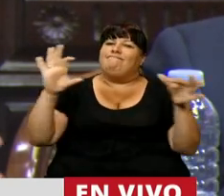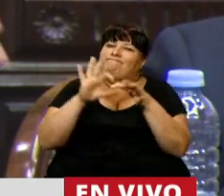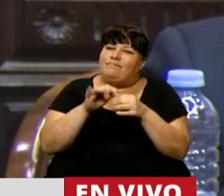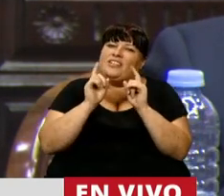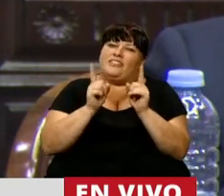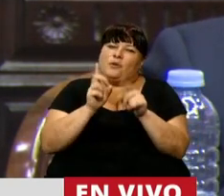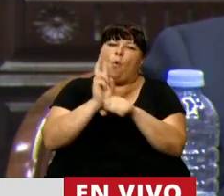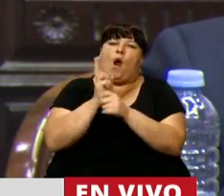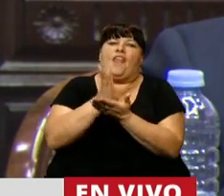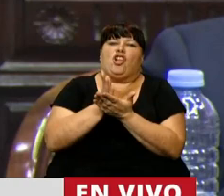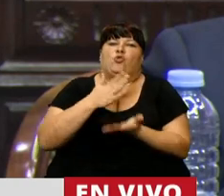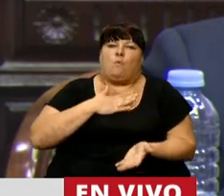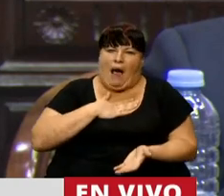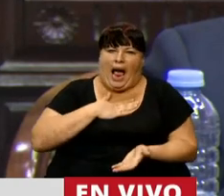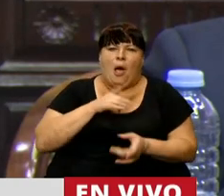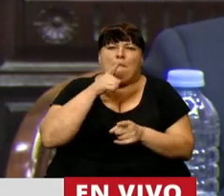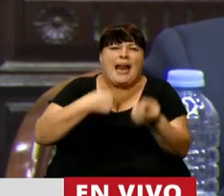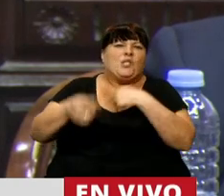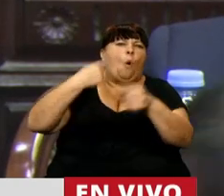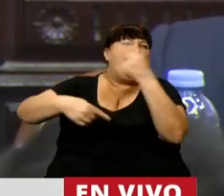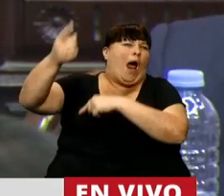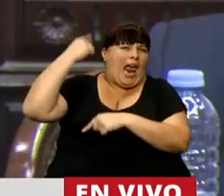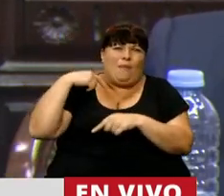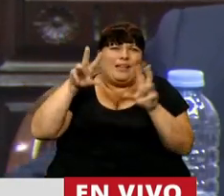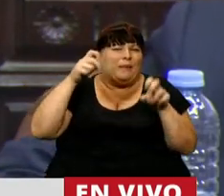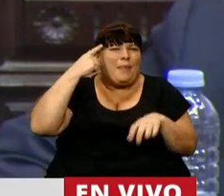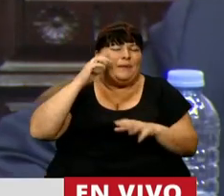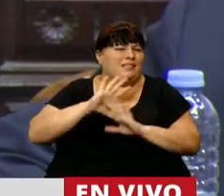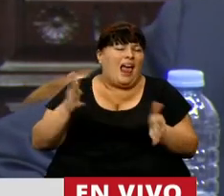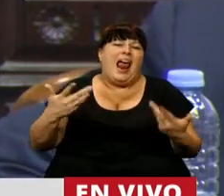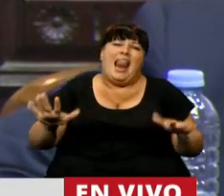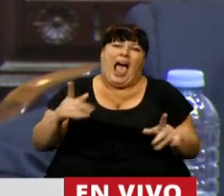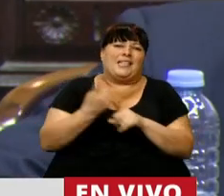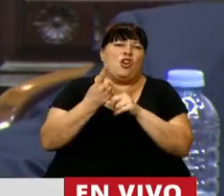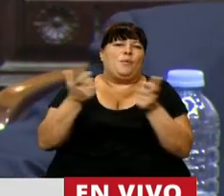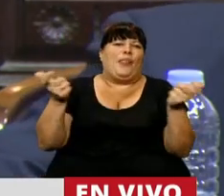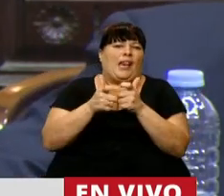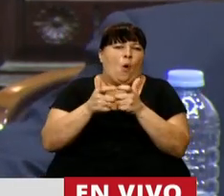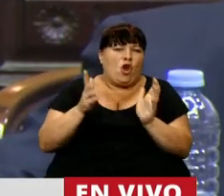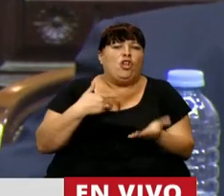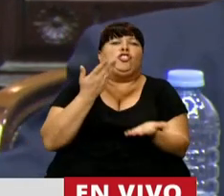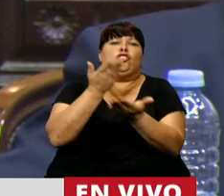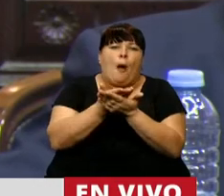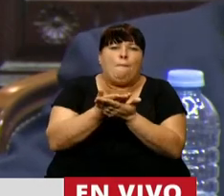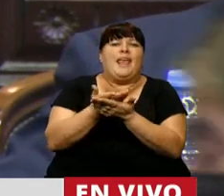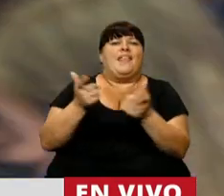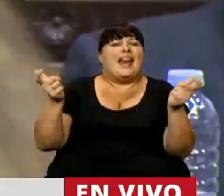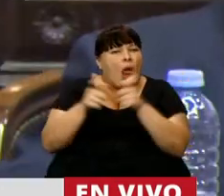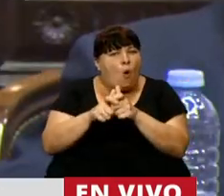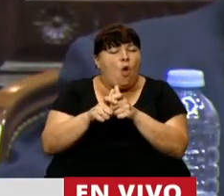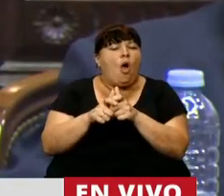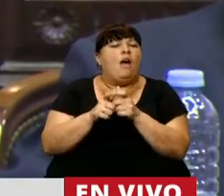en la vigencia de los derechos humanos. Es un retroceso conceptual, lamentamos que no se haya tratado, pedimos su tratamiento